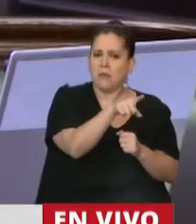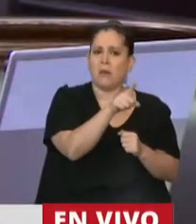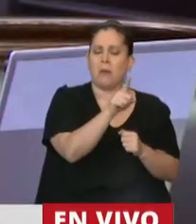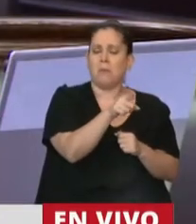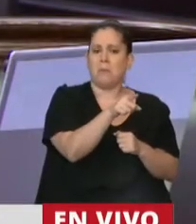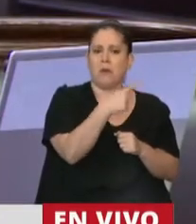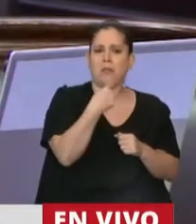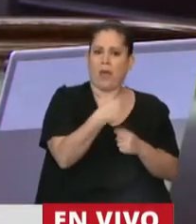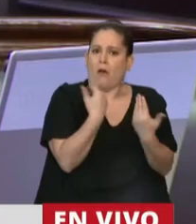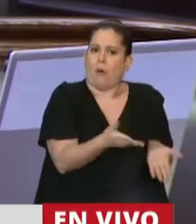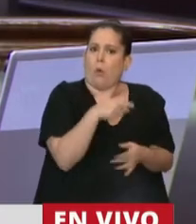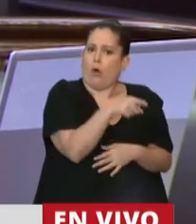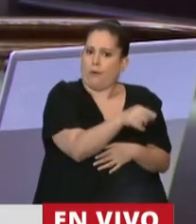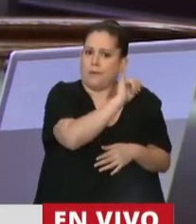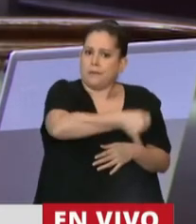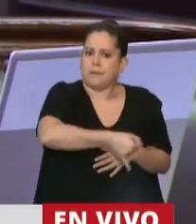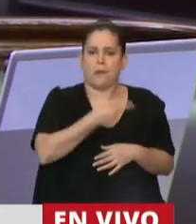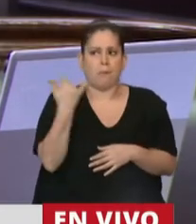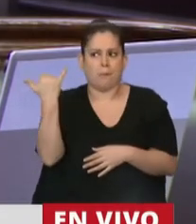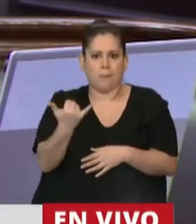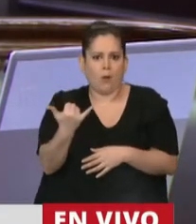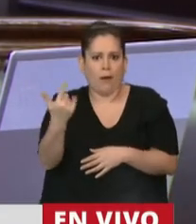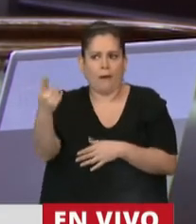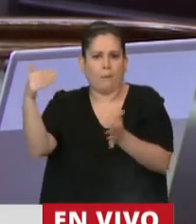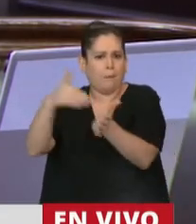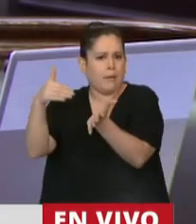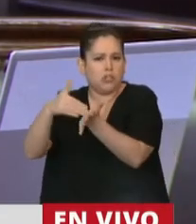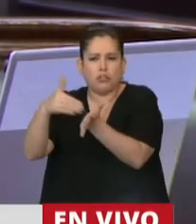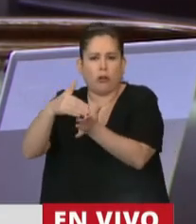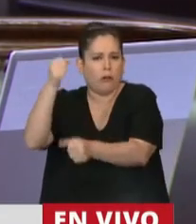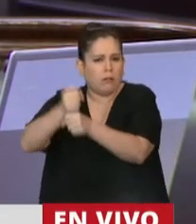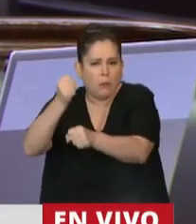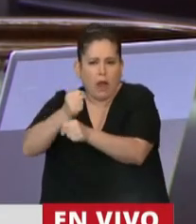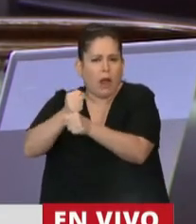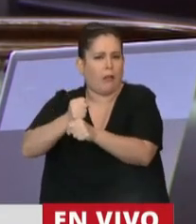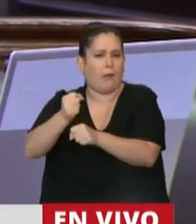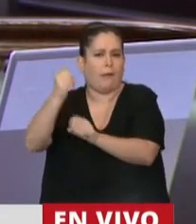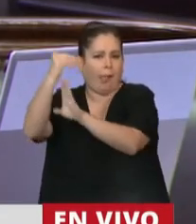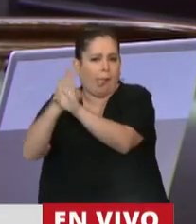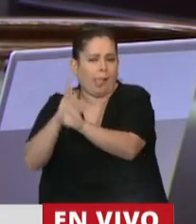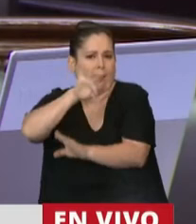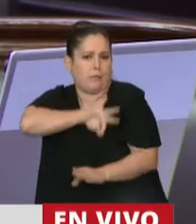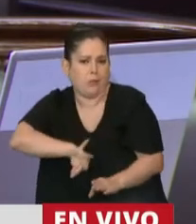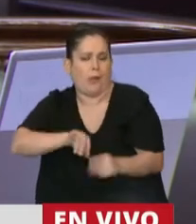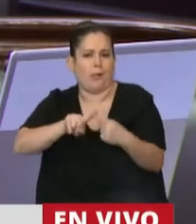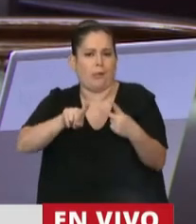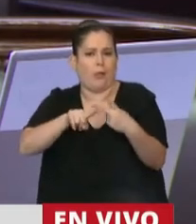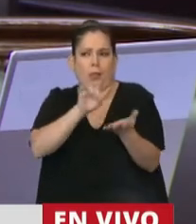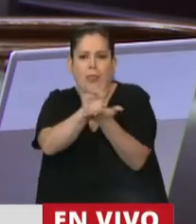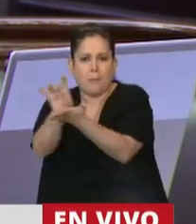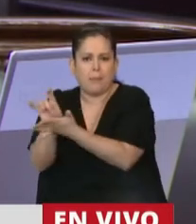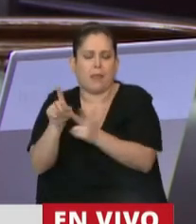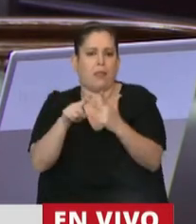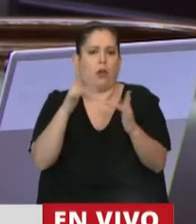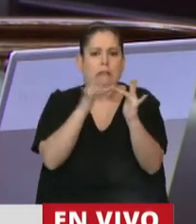pandemia mientras tenemos a millones de trabajadoras y trabajadores padeciendo las rebajas salariales, de los despidos, el